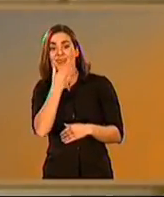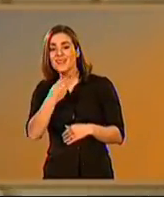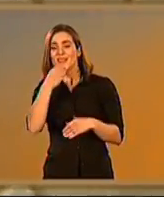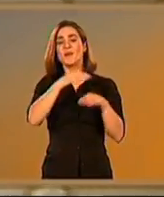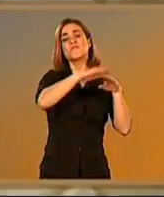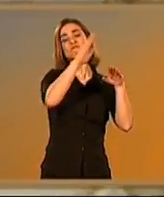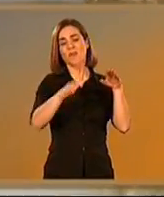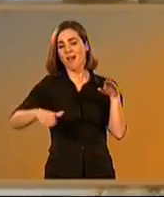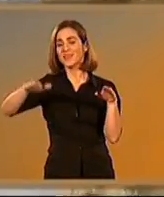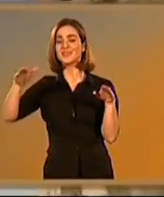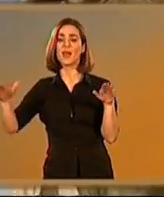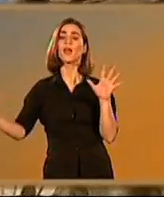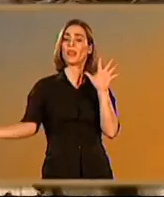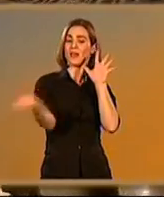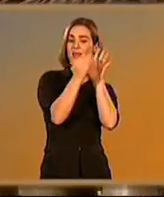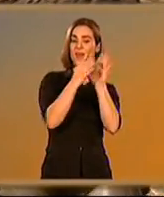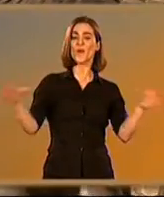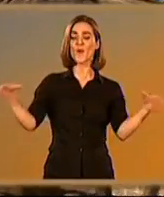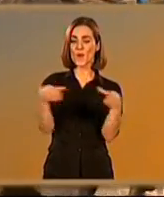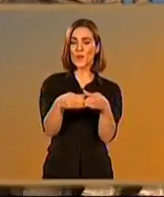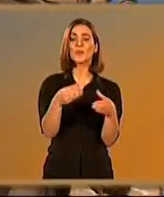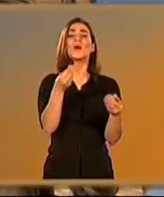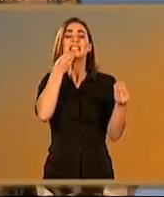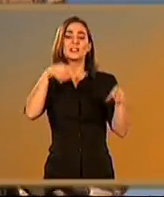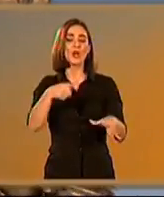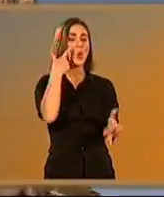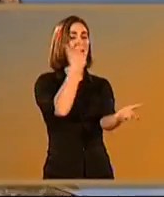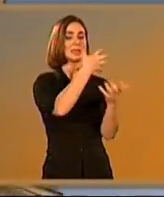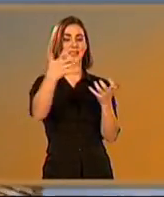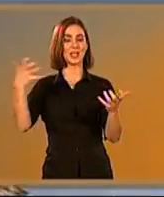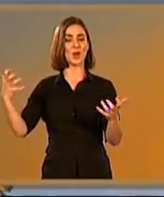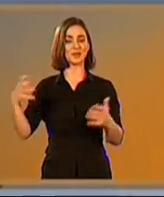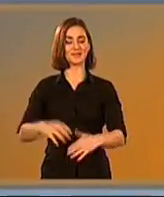que en la actualidad le ha valido ser declarada conjunto histórico-artístico.